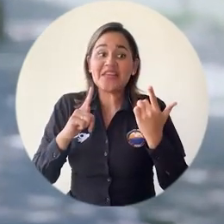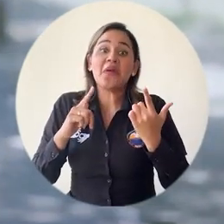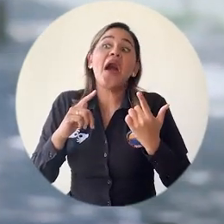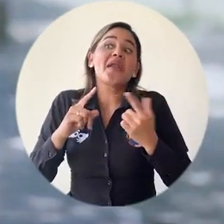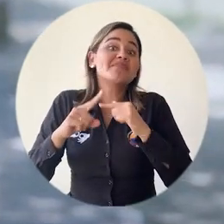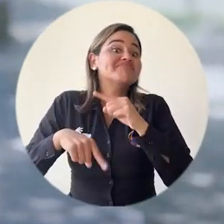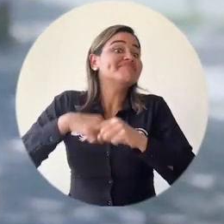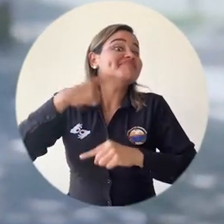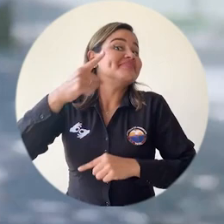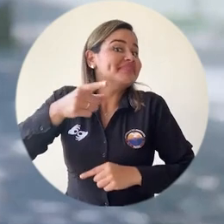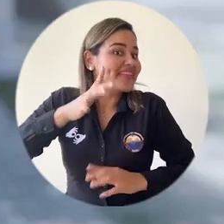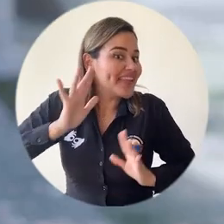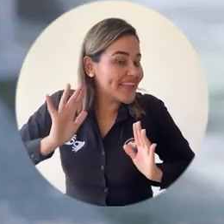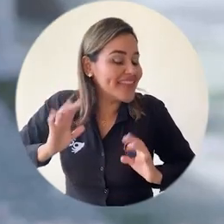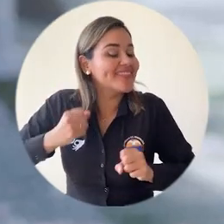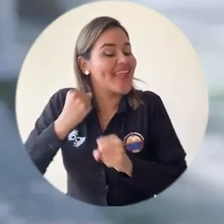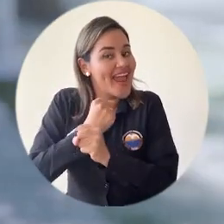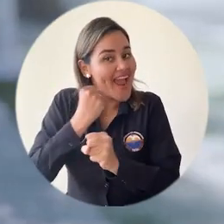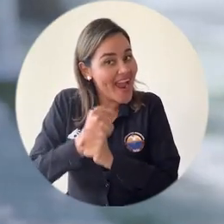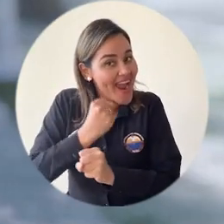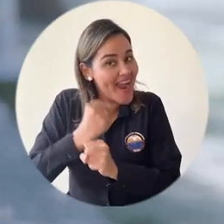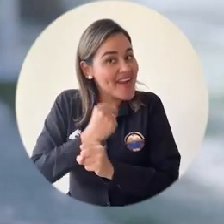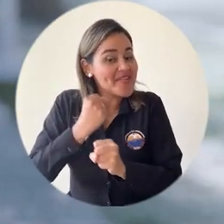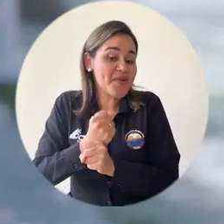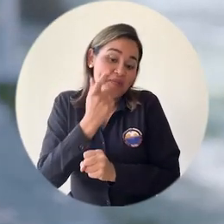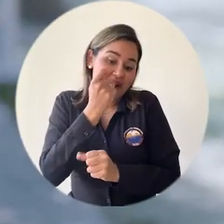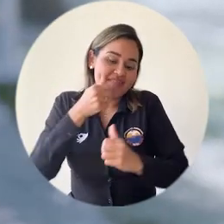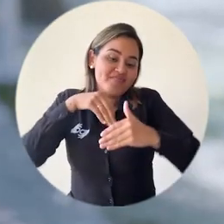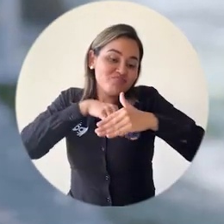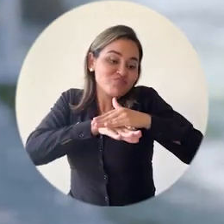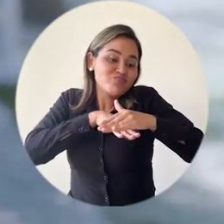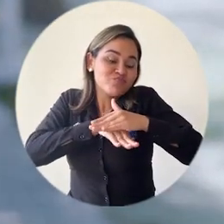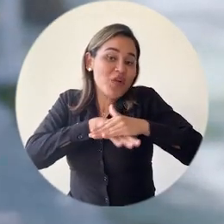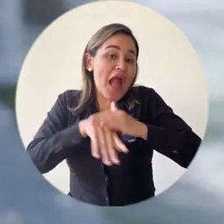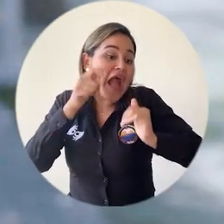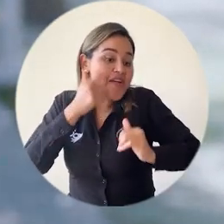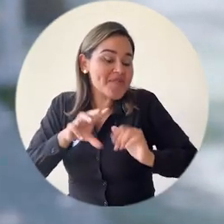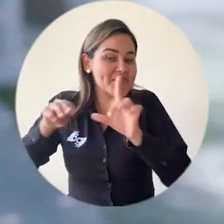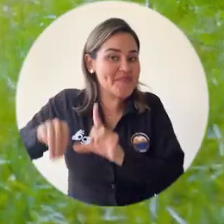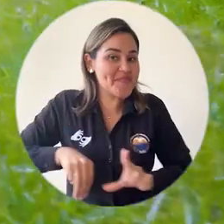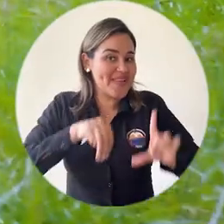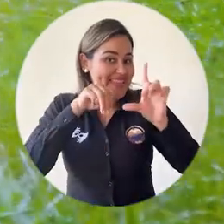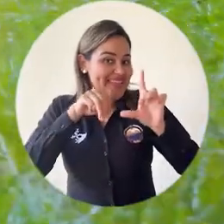empezar a trabajar, y pues ahorrar y comenzar a estudiar para una maestría.